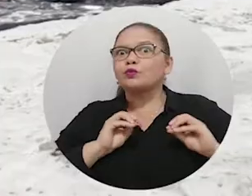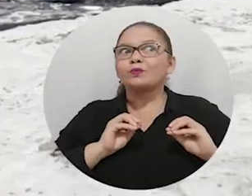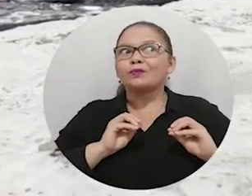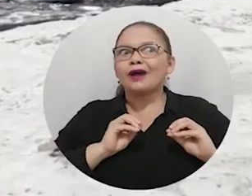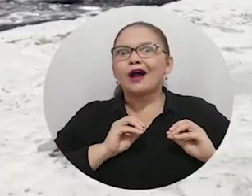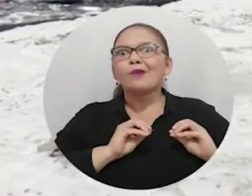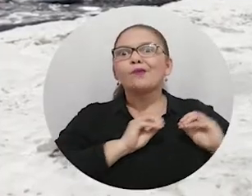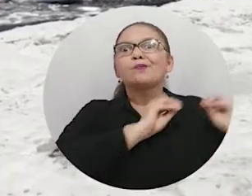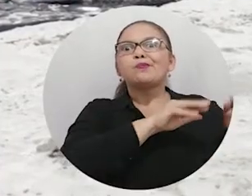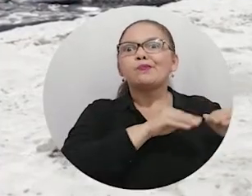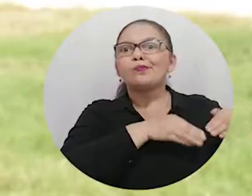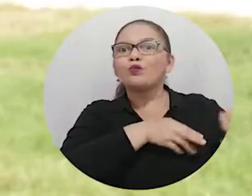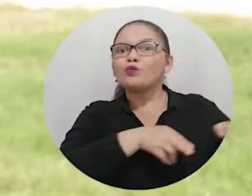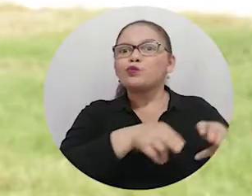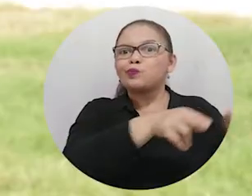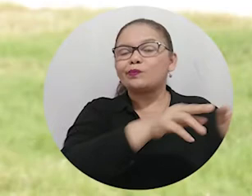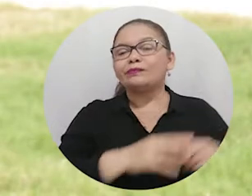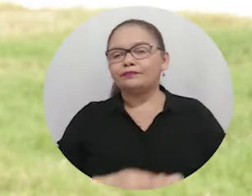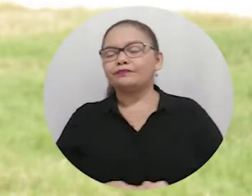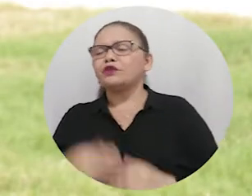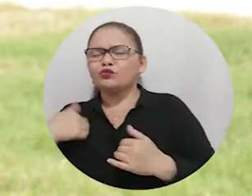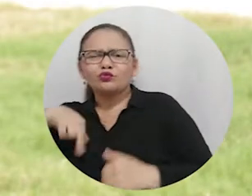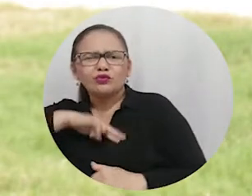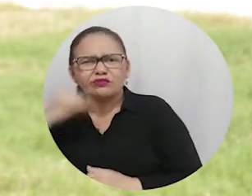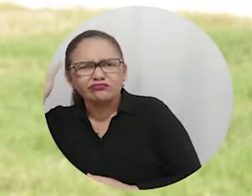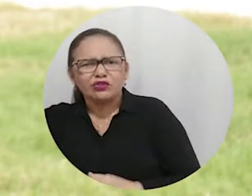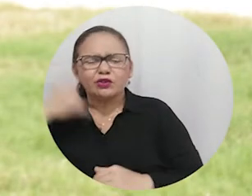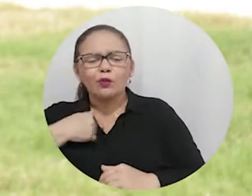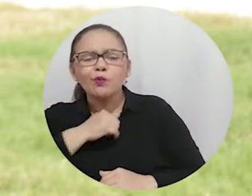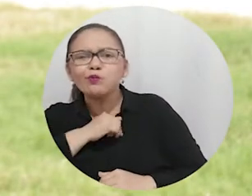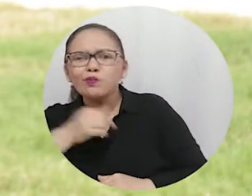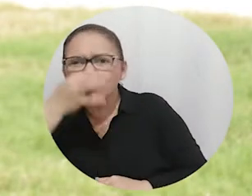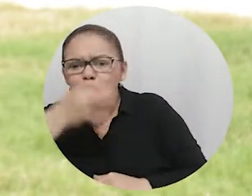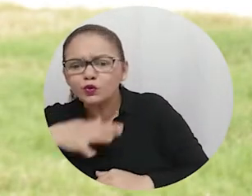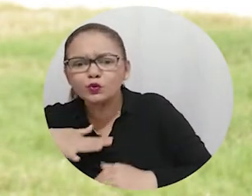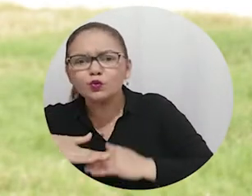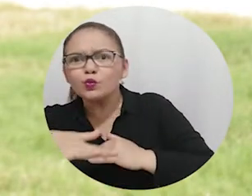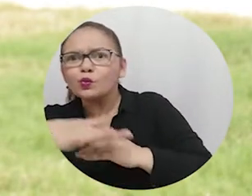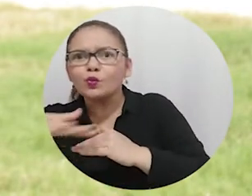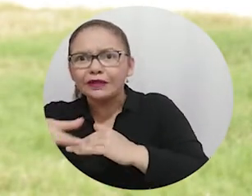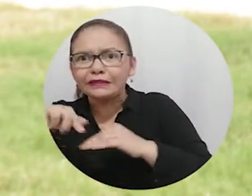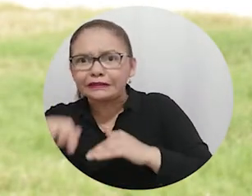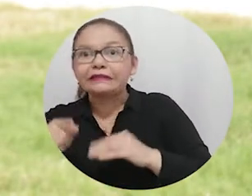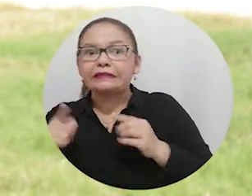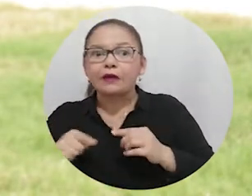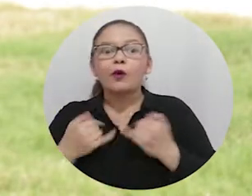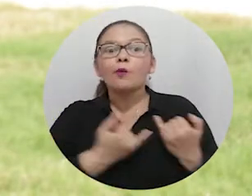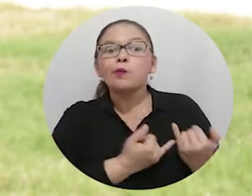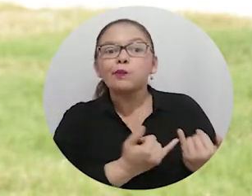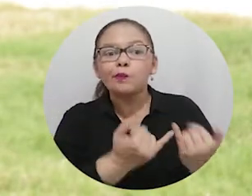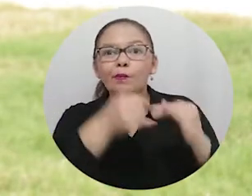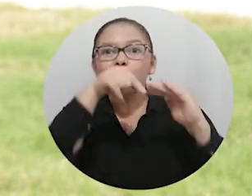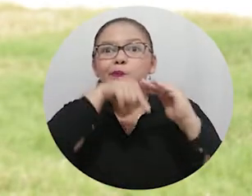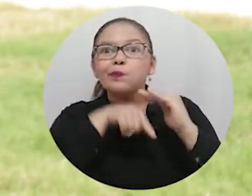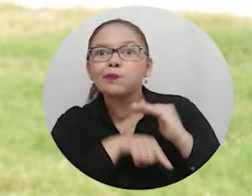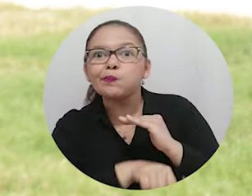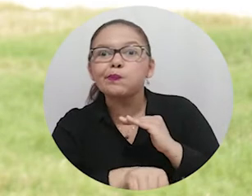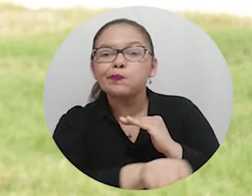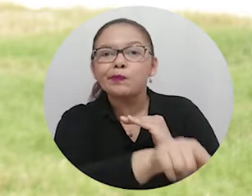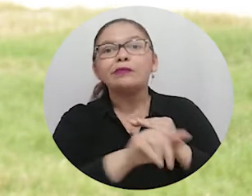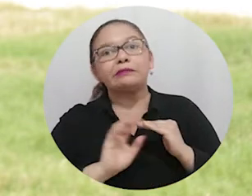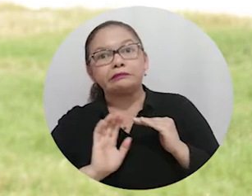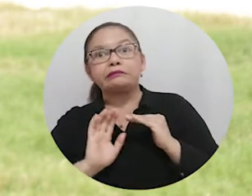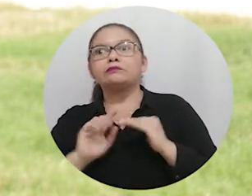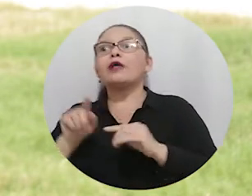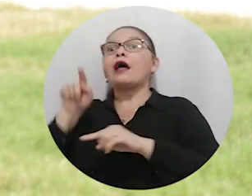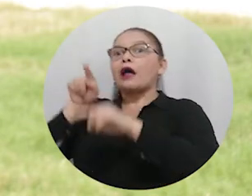pues es lanzarlos al río. Se trató de hacer una limpieza tanto terrestre como submarina, contamos pues con el apoyo de los compañeros que